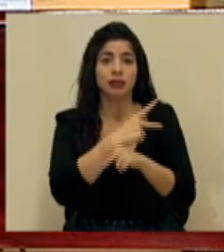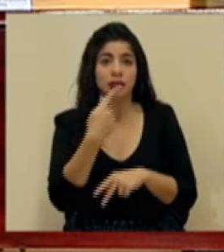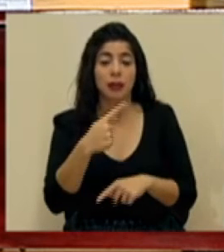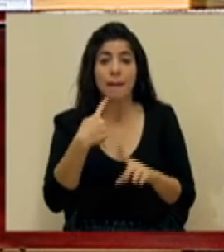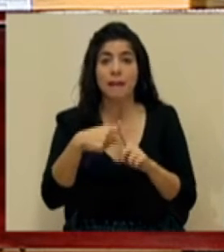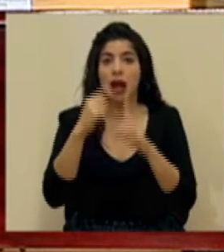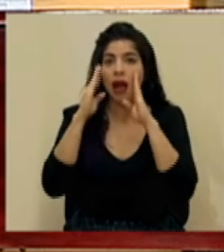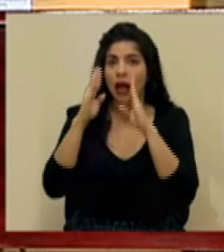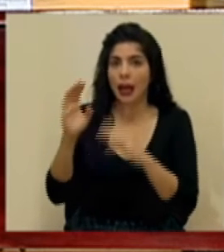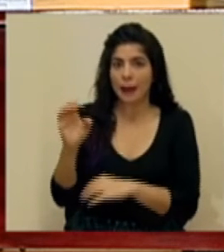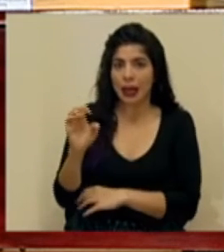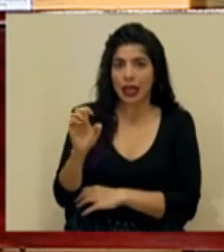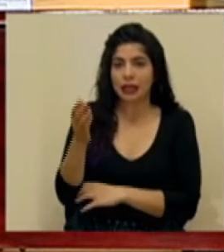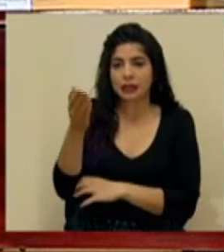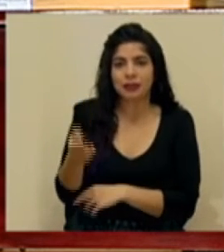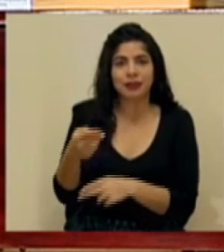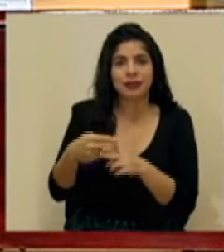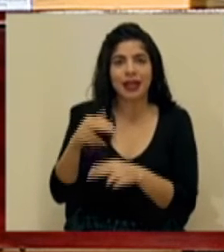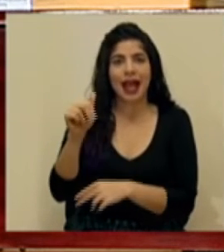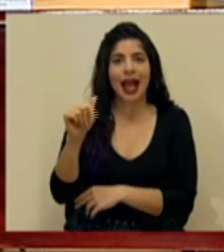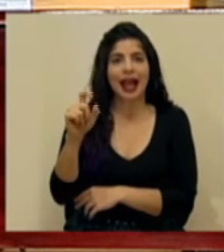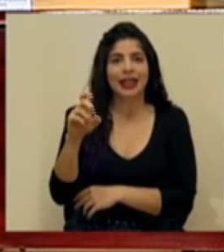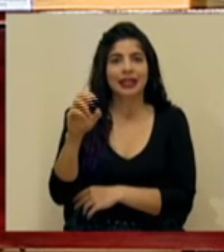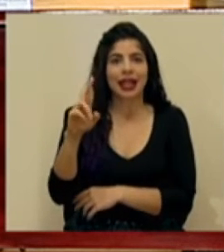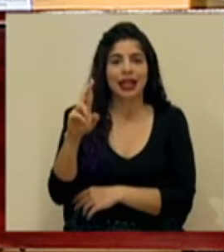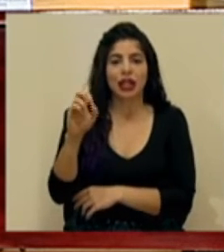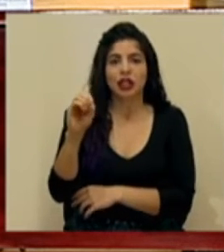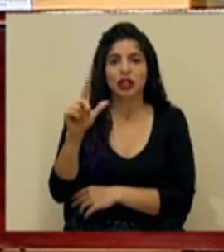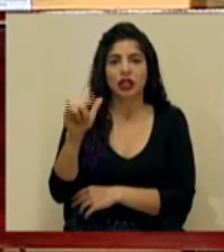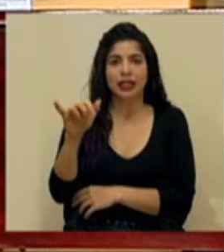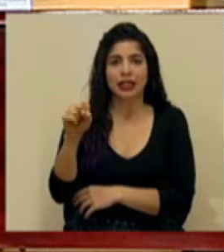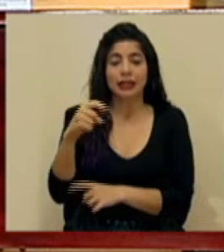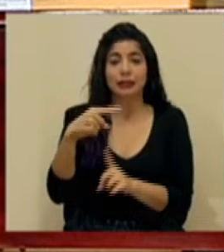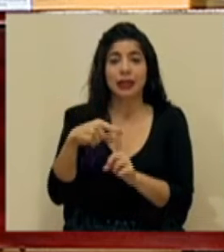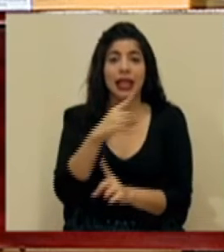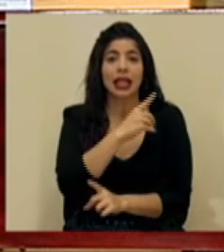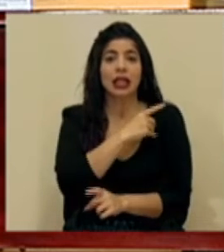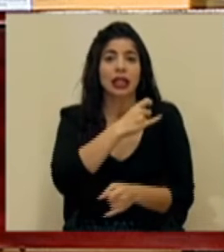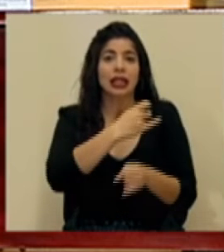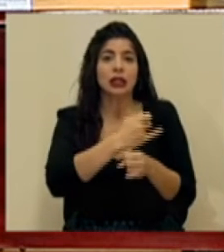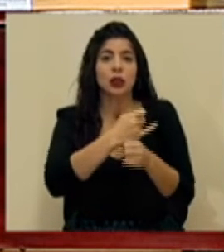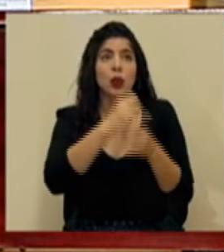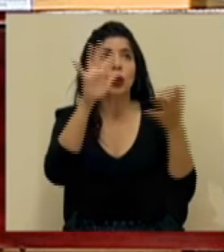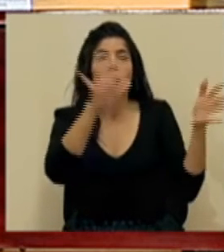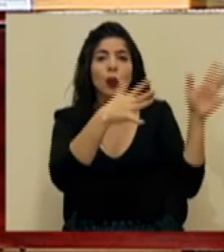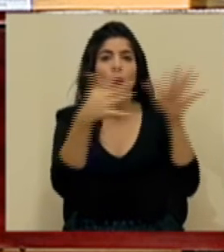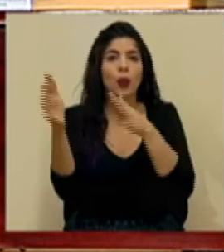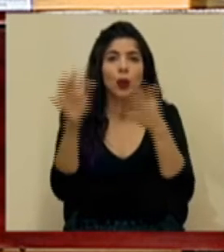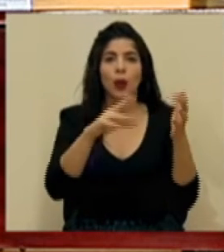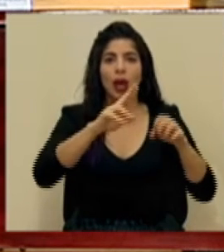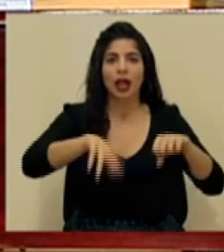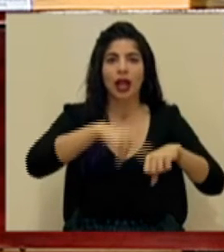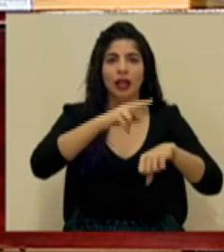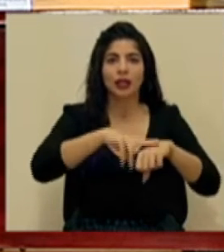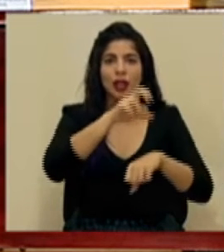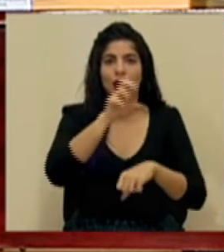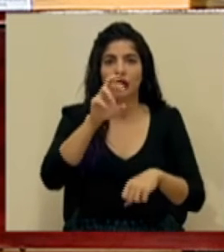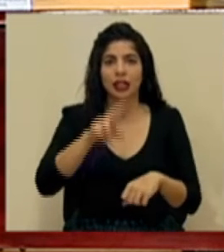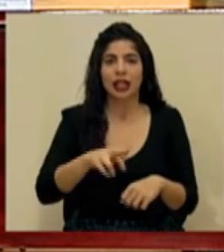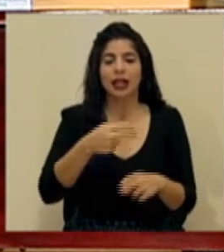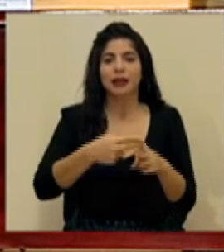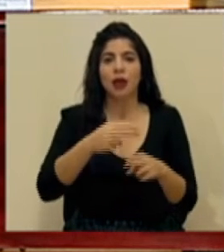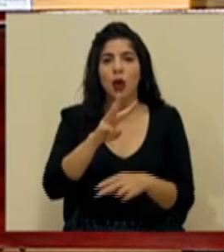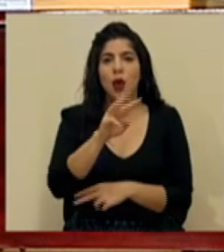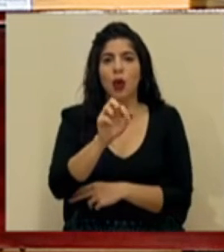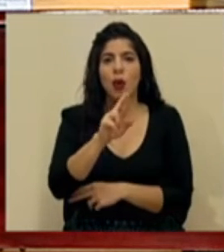Atención de Emergencias, el señor Alexander Solís, y al director del Instituto Meteorológico Nacional de Costa Rica, el señor